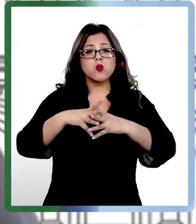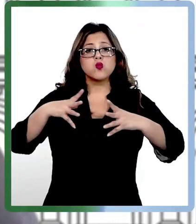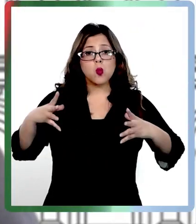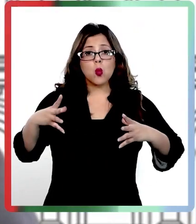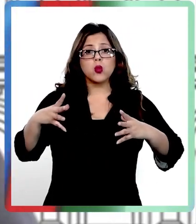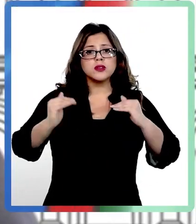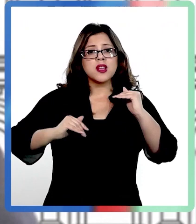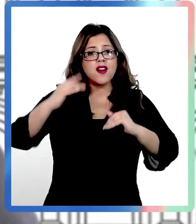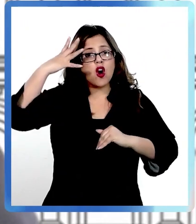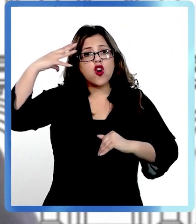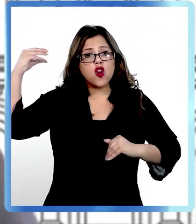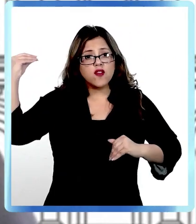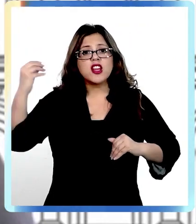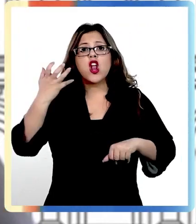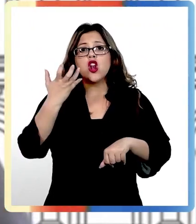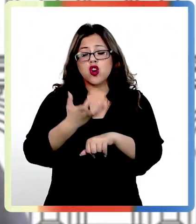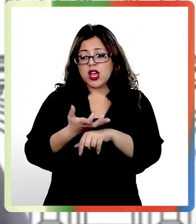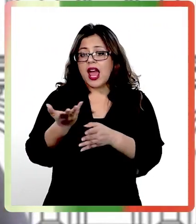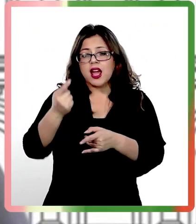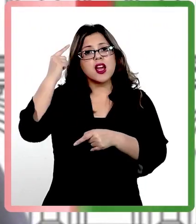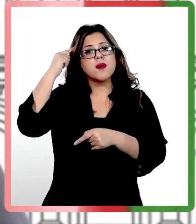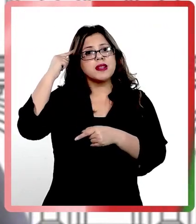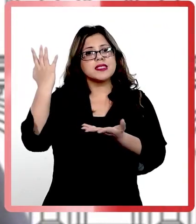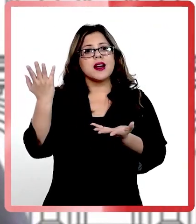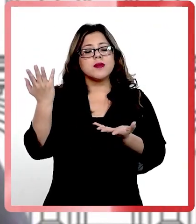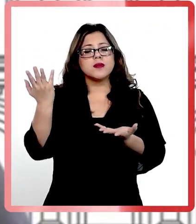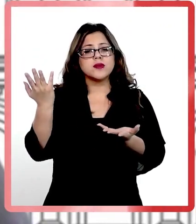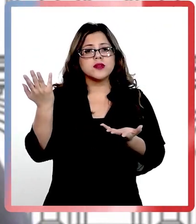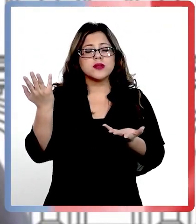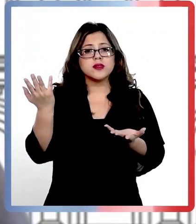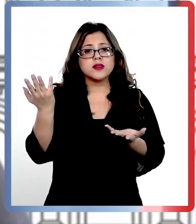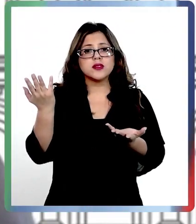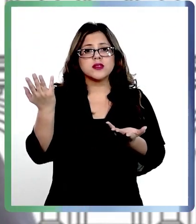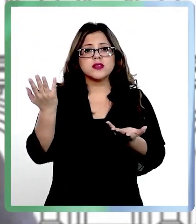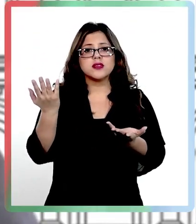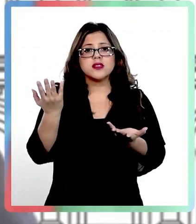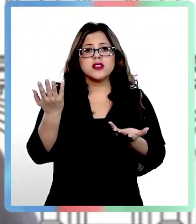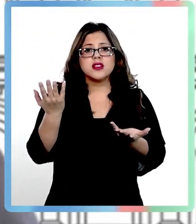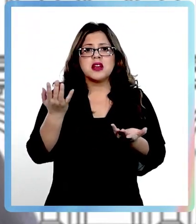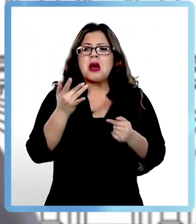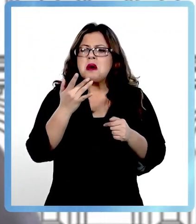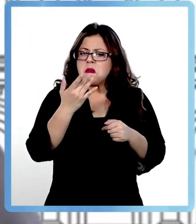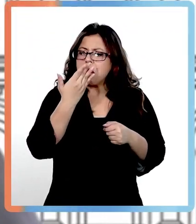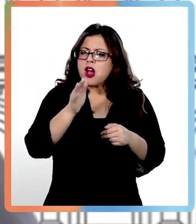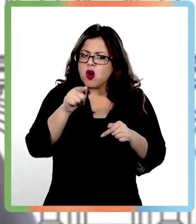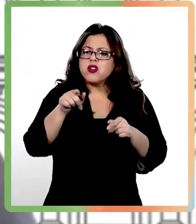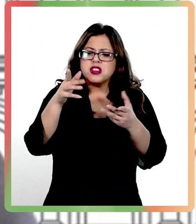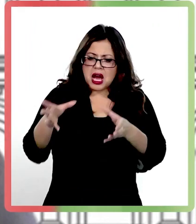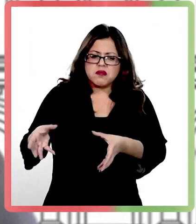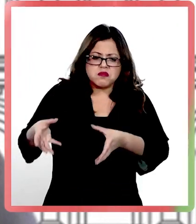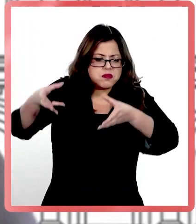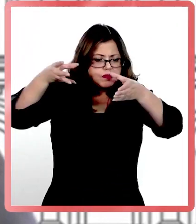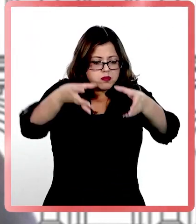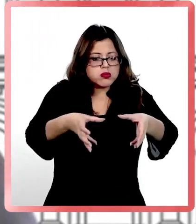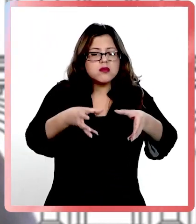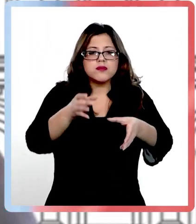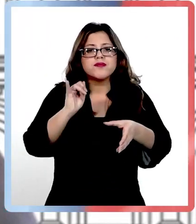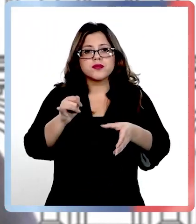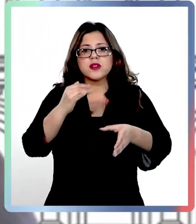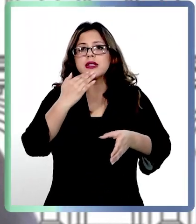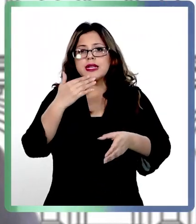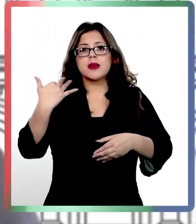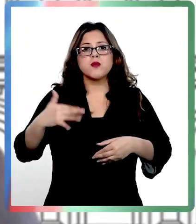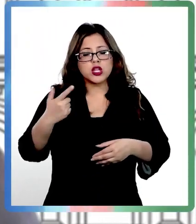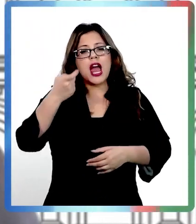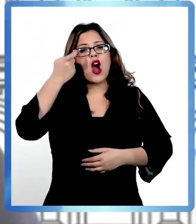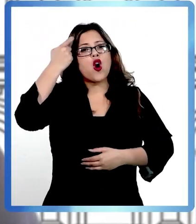como que nos olvidamos de lo que tenemos a la mano y pensamos, como lo vemos siempre, ¿por qué no ponerlo en mesa? Yo creo que es súper importante también